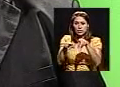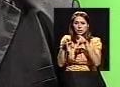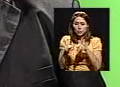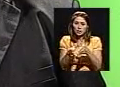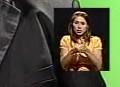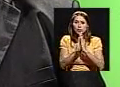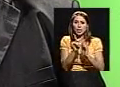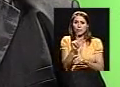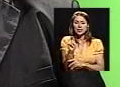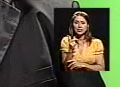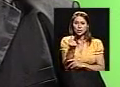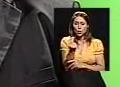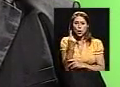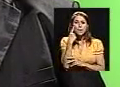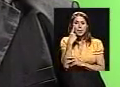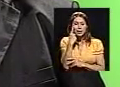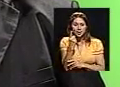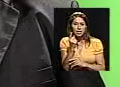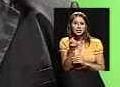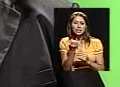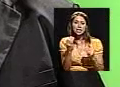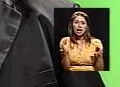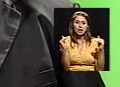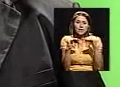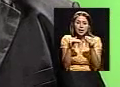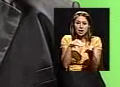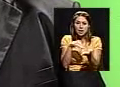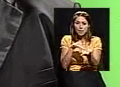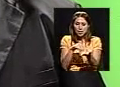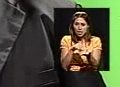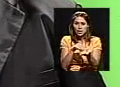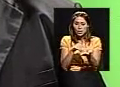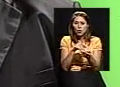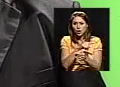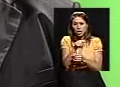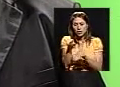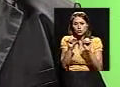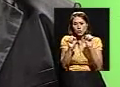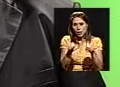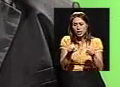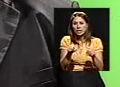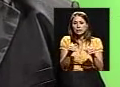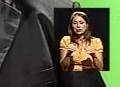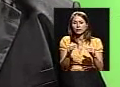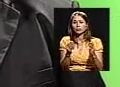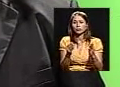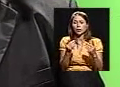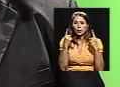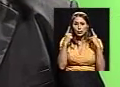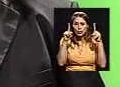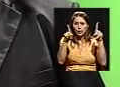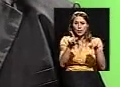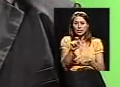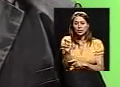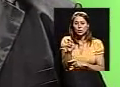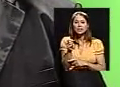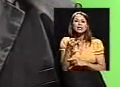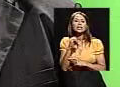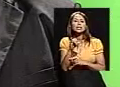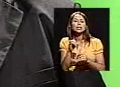pensión para ver si médicamente califican y si en el evento de que exista la posibilidad